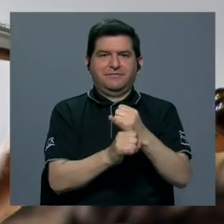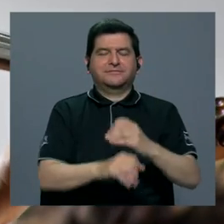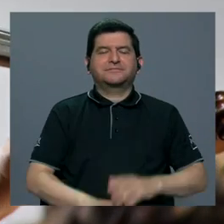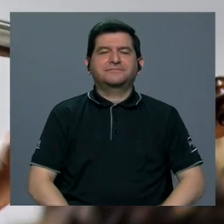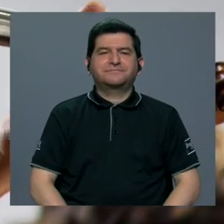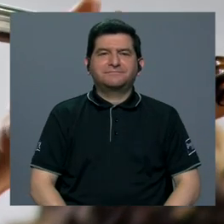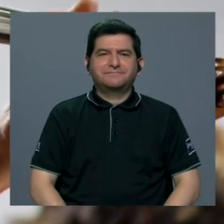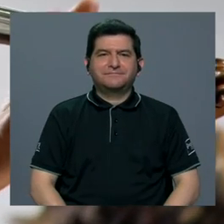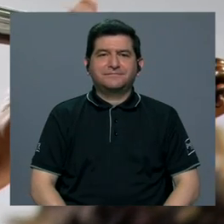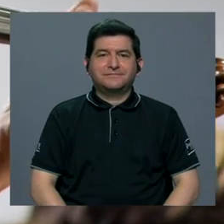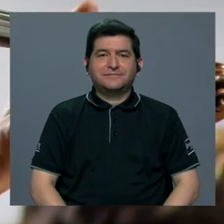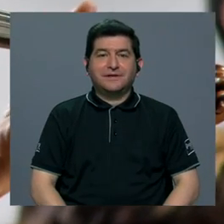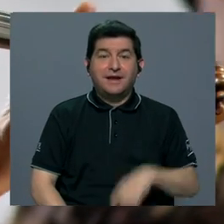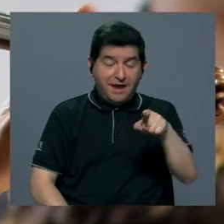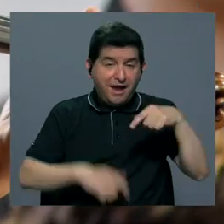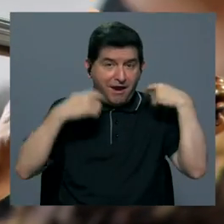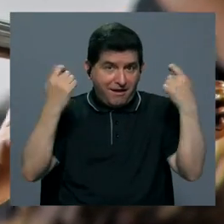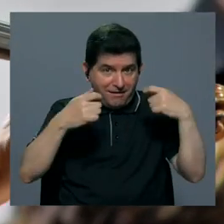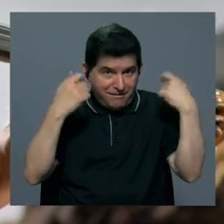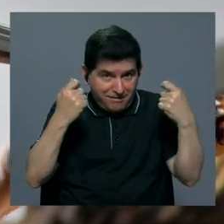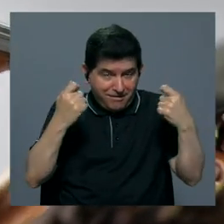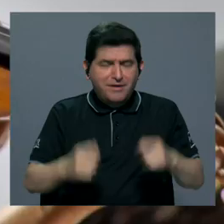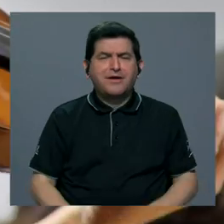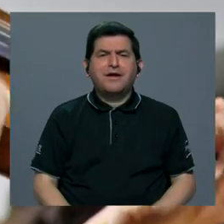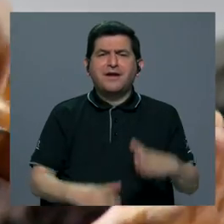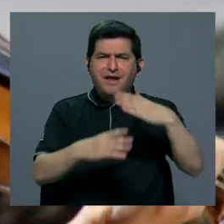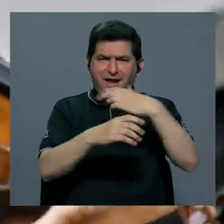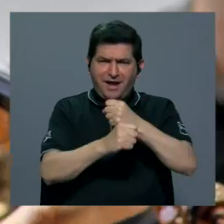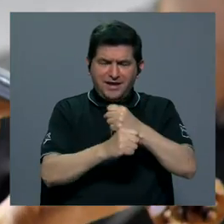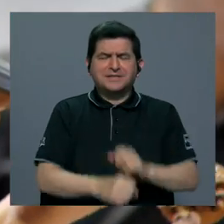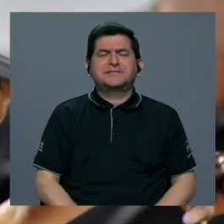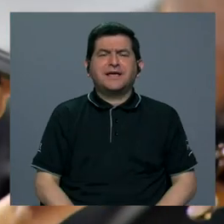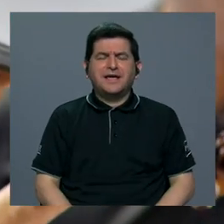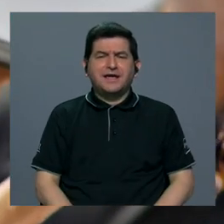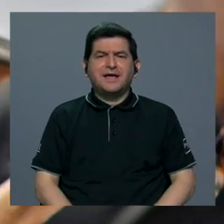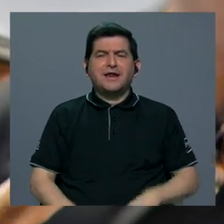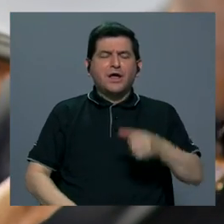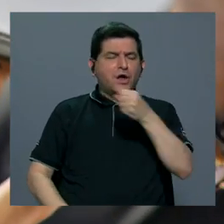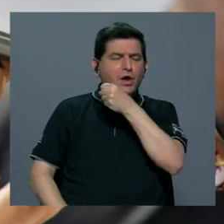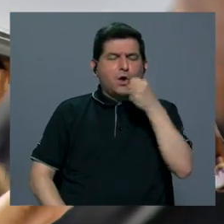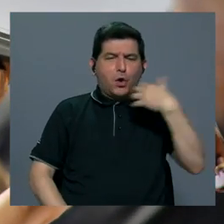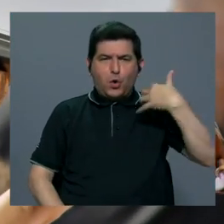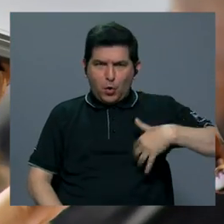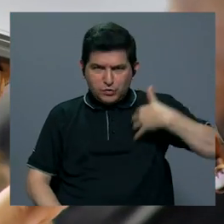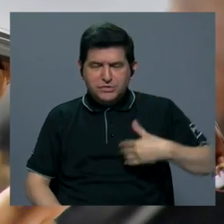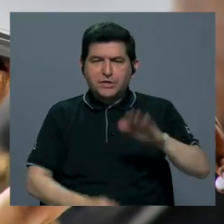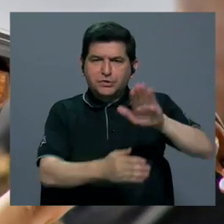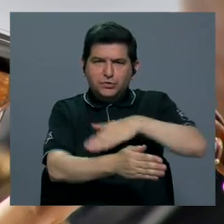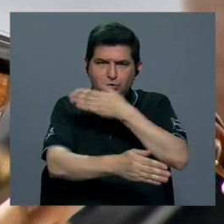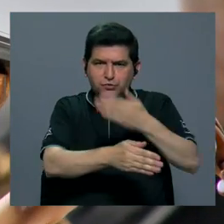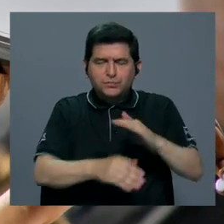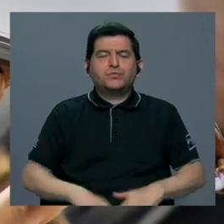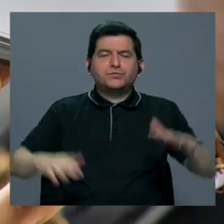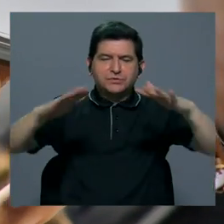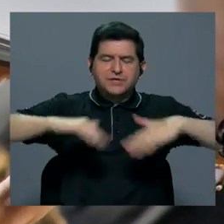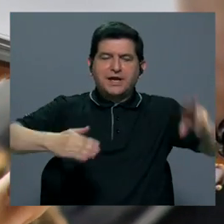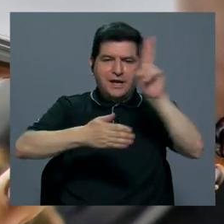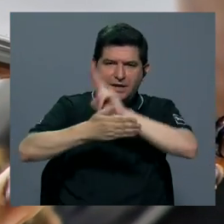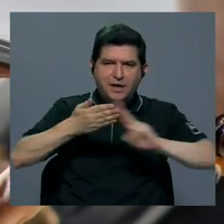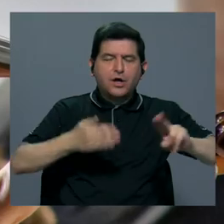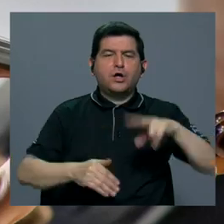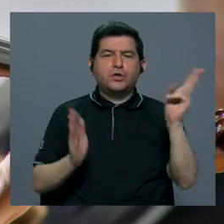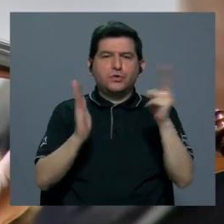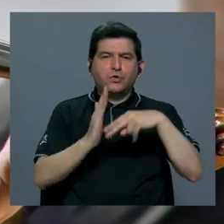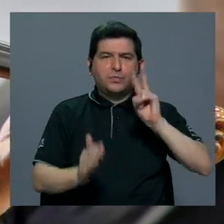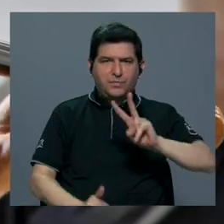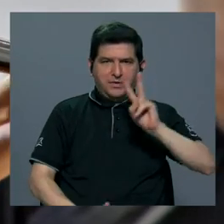En el marco de esta celebración se está llevando a cabo la temporada de conciertos Música en el Campus 2022